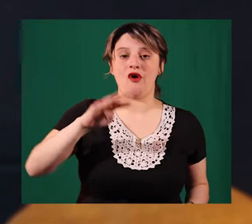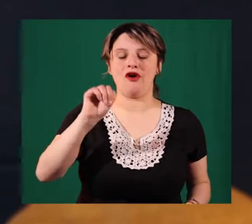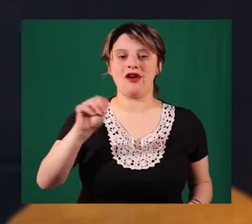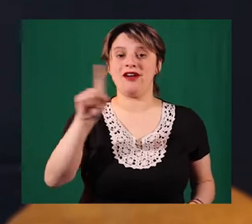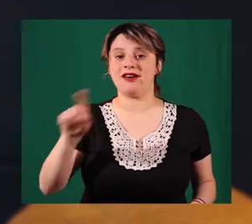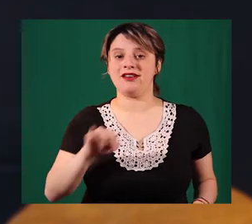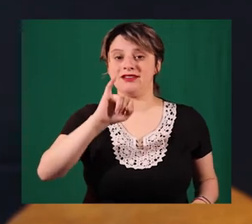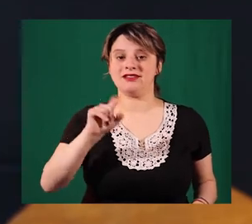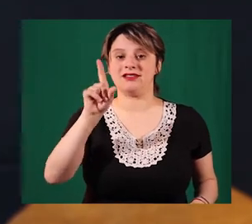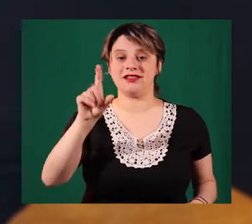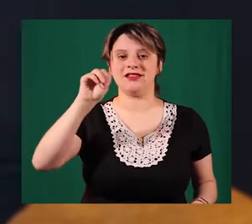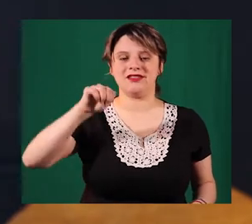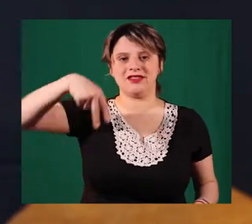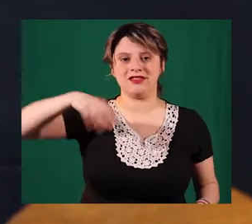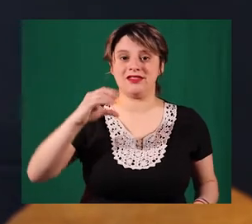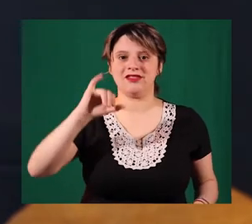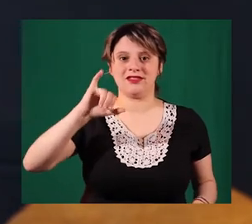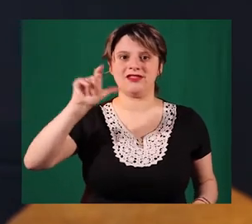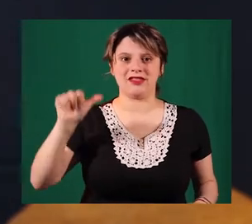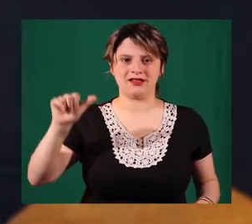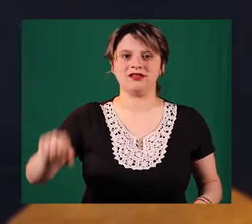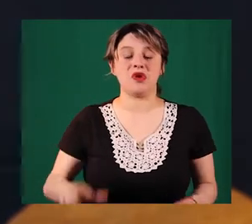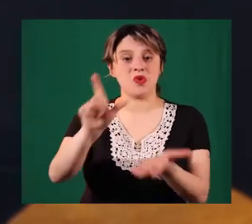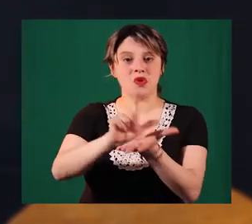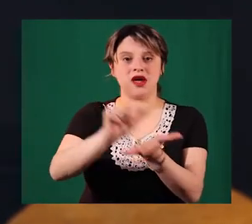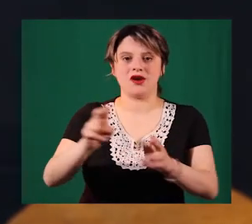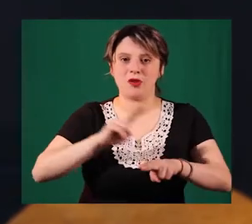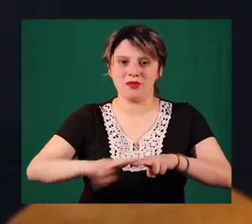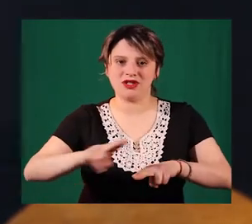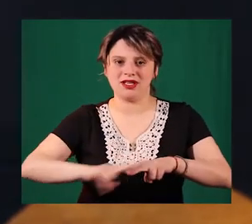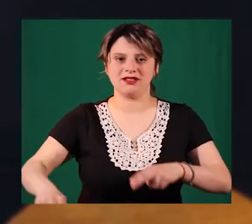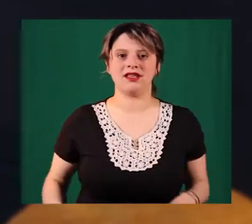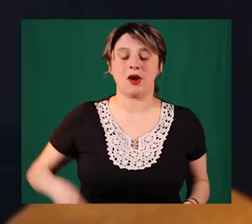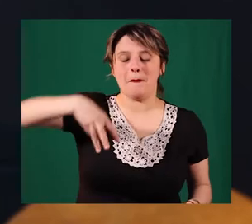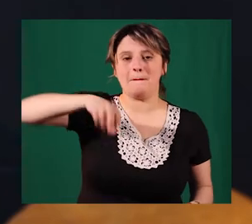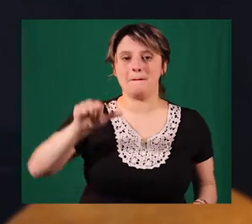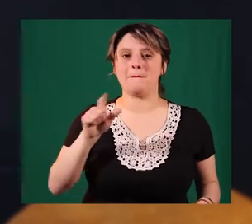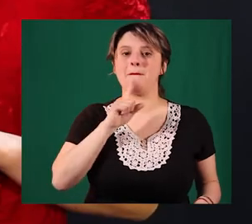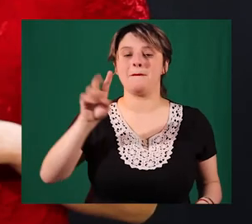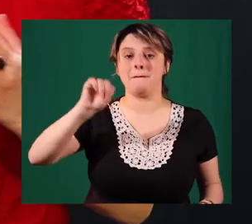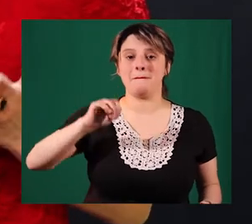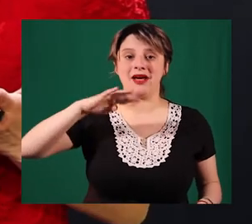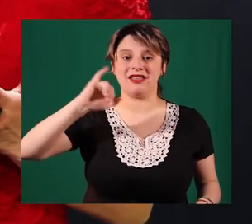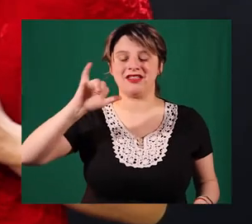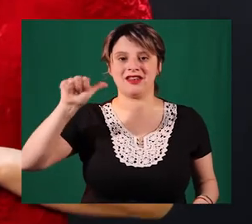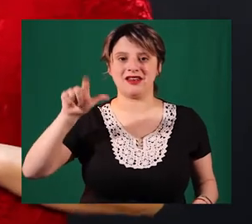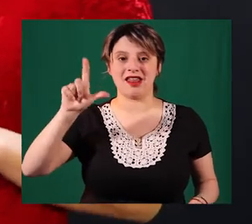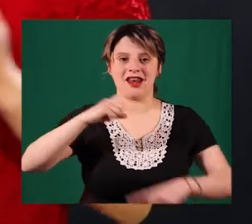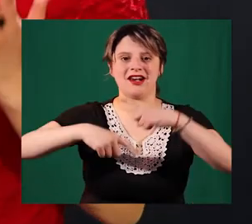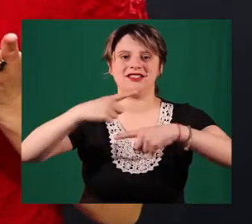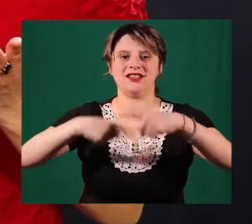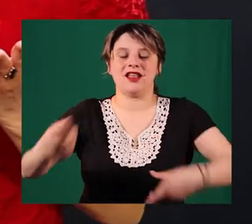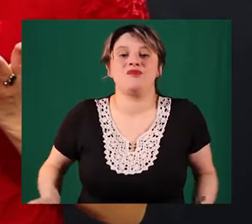Los módulos pueden ser autogestionados e incluso construidos con materiales reciclados, incentivando